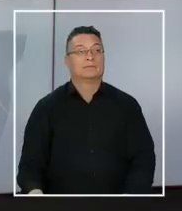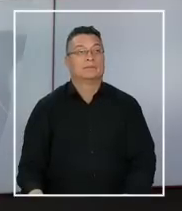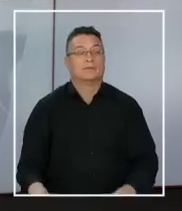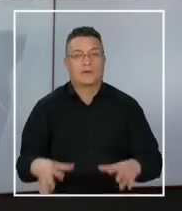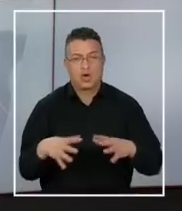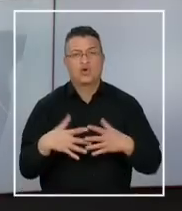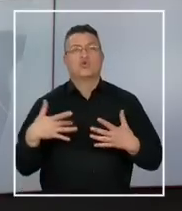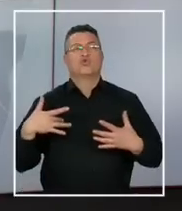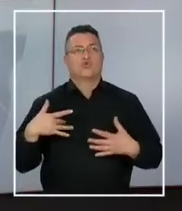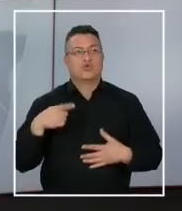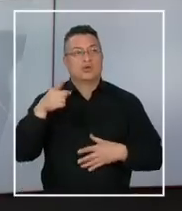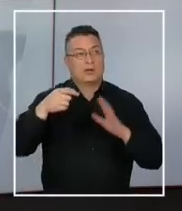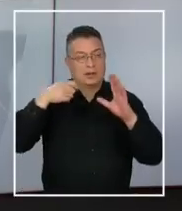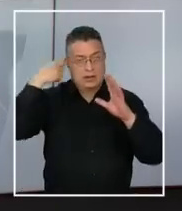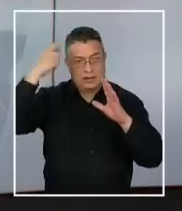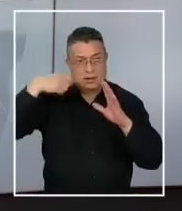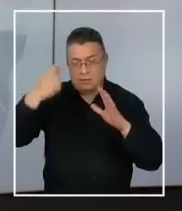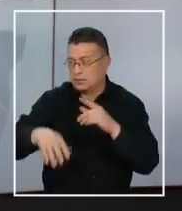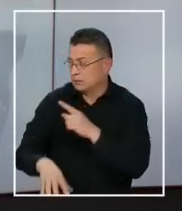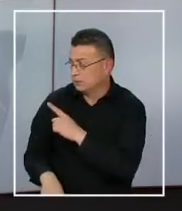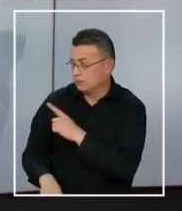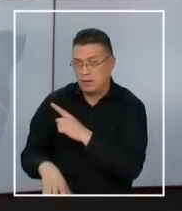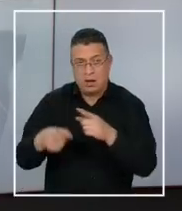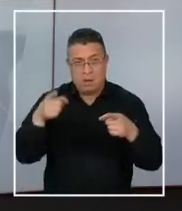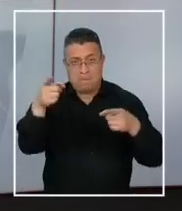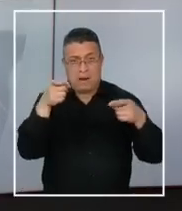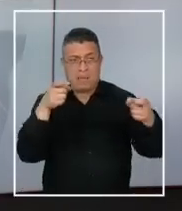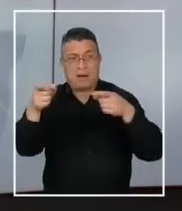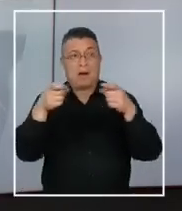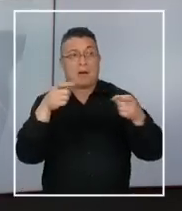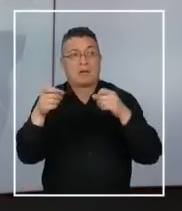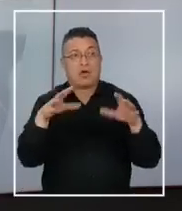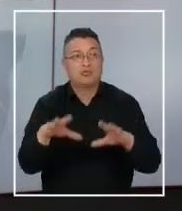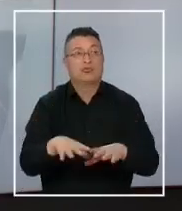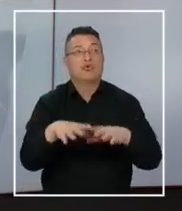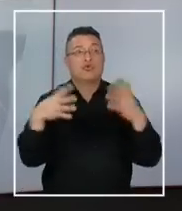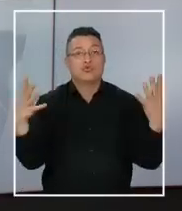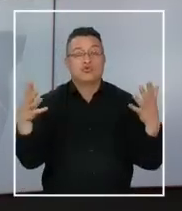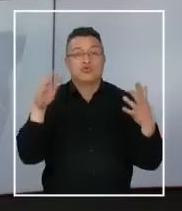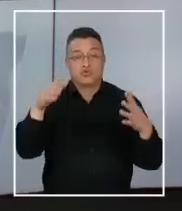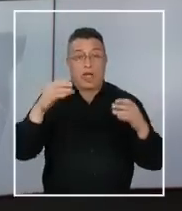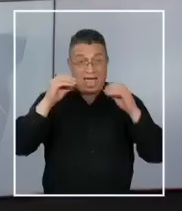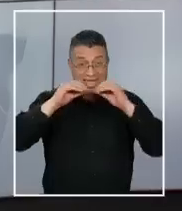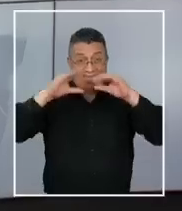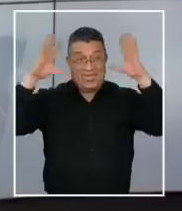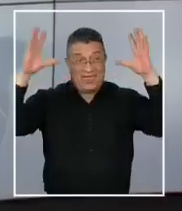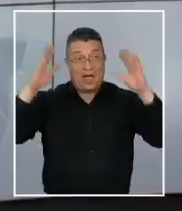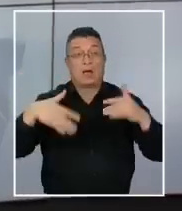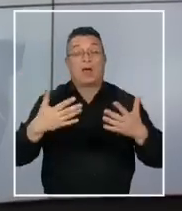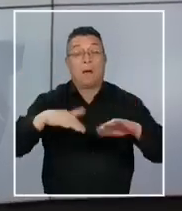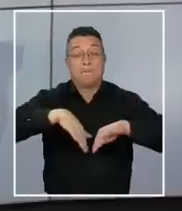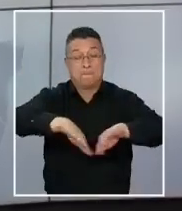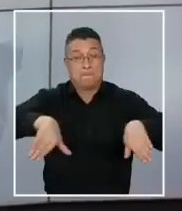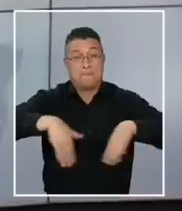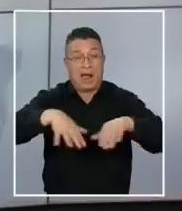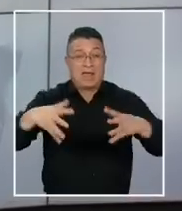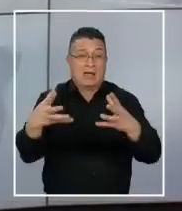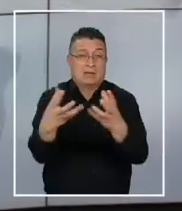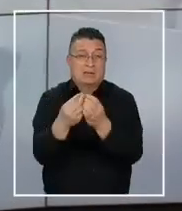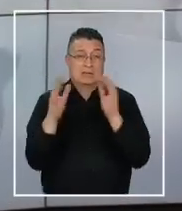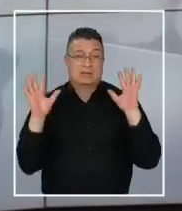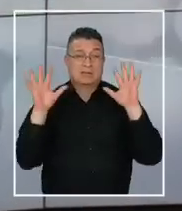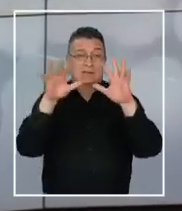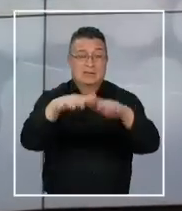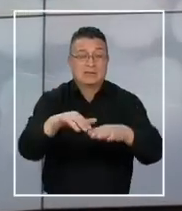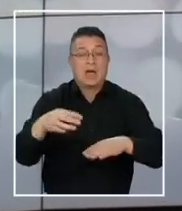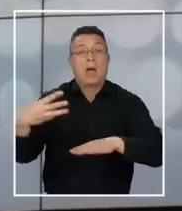Impacto causaron estas imágenes de una balacera que sorprendió a plena luz del día en una de las playas más concurridas de